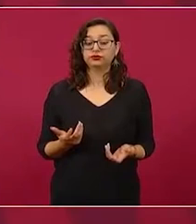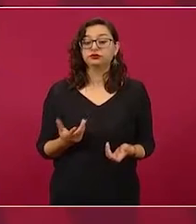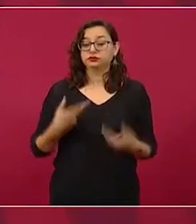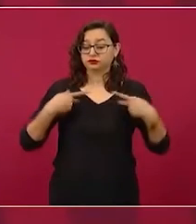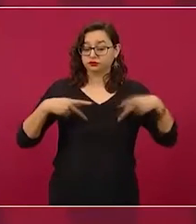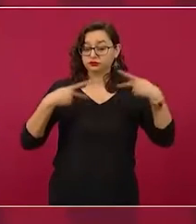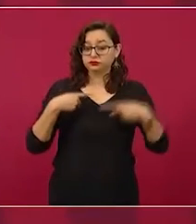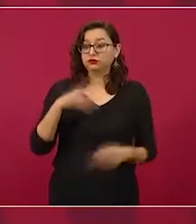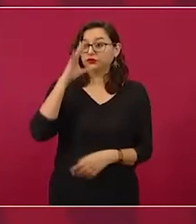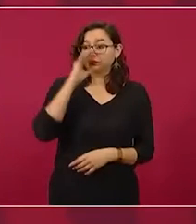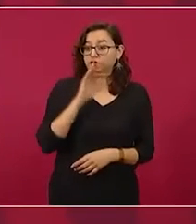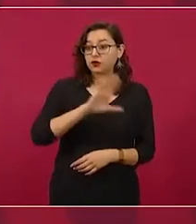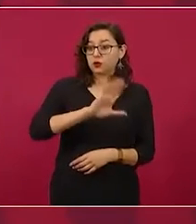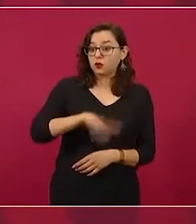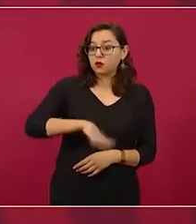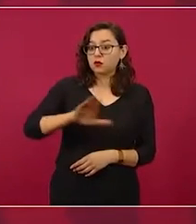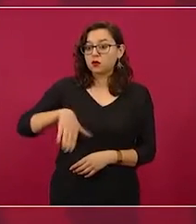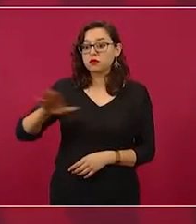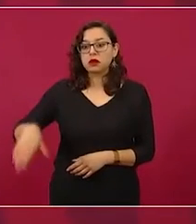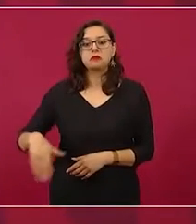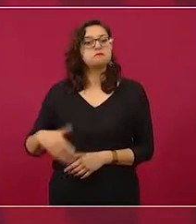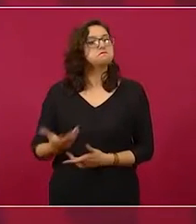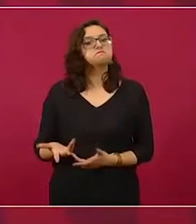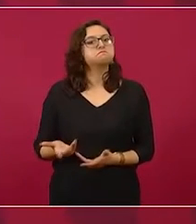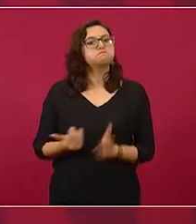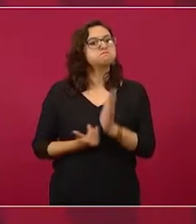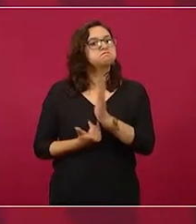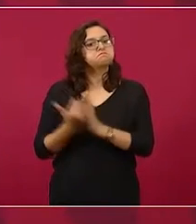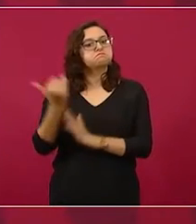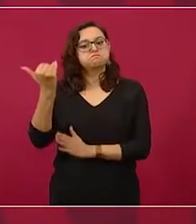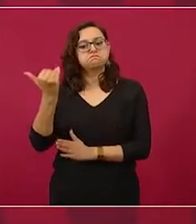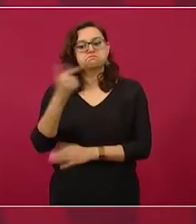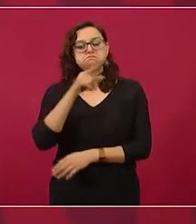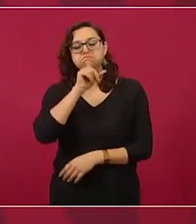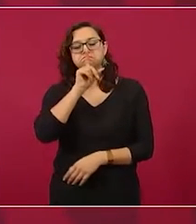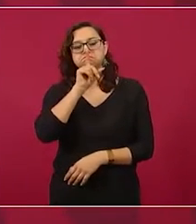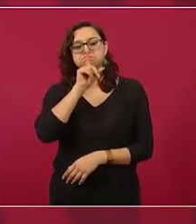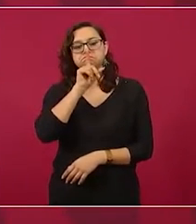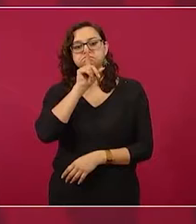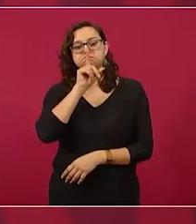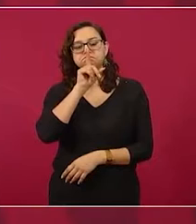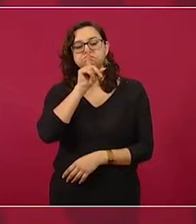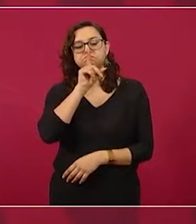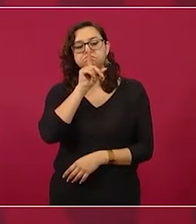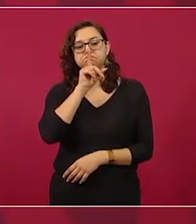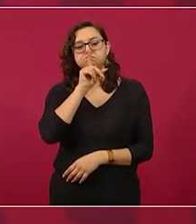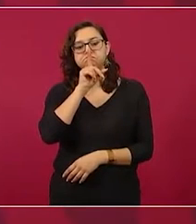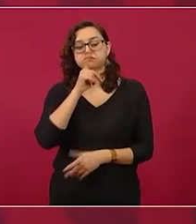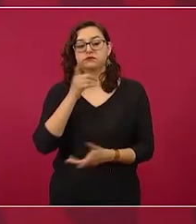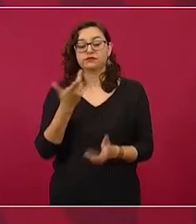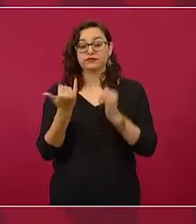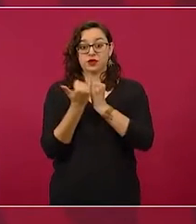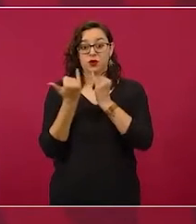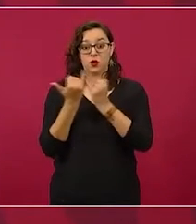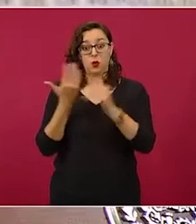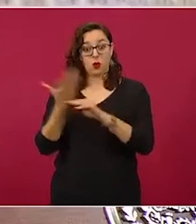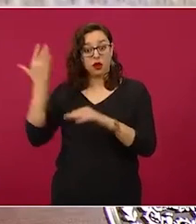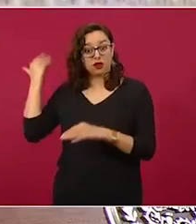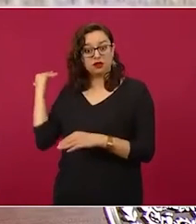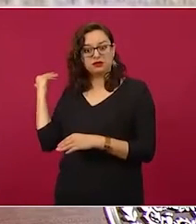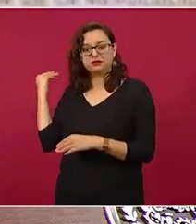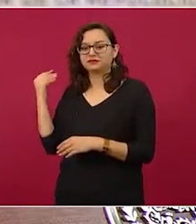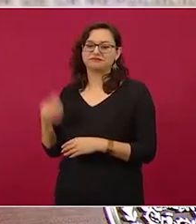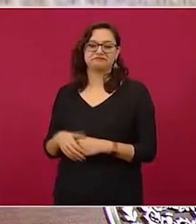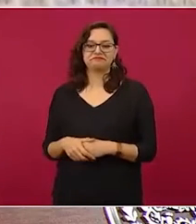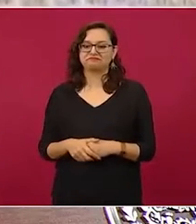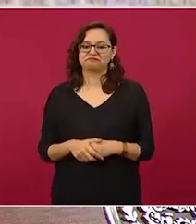de fallecidos o no es igual que lo